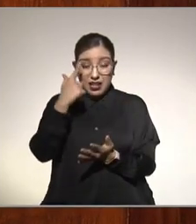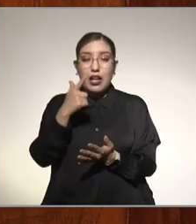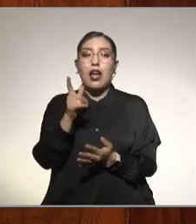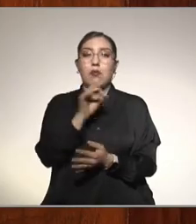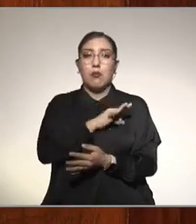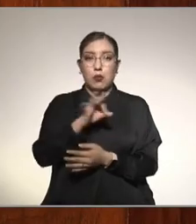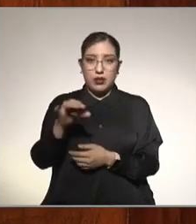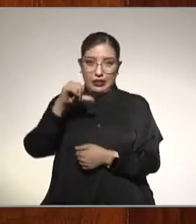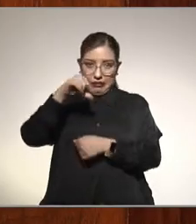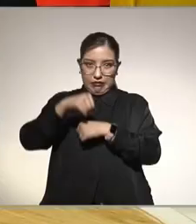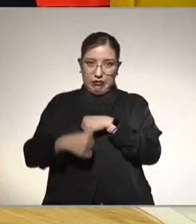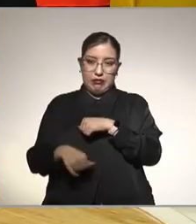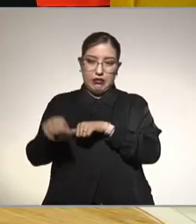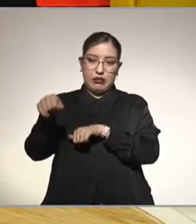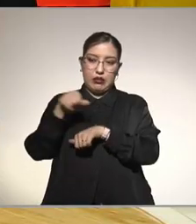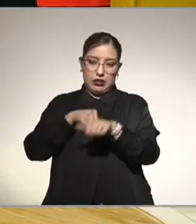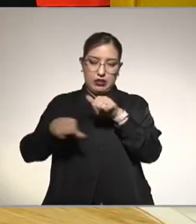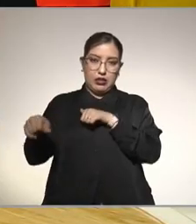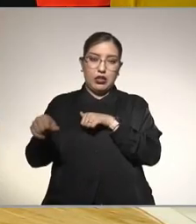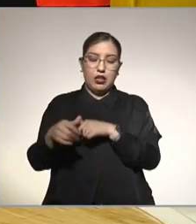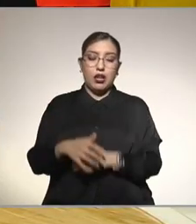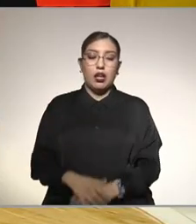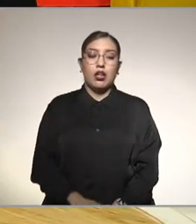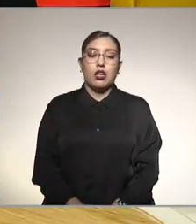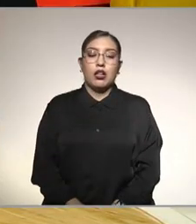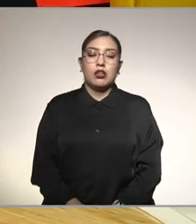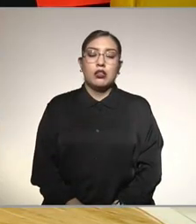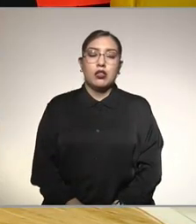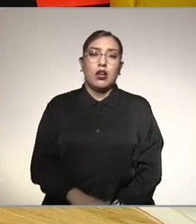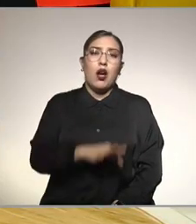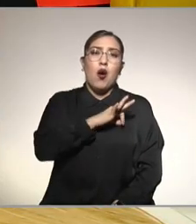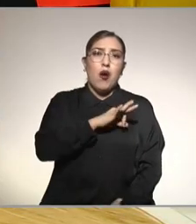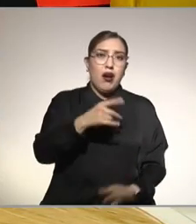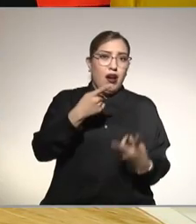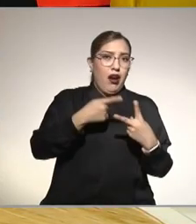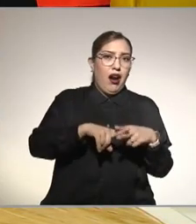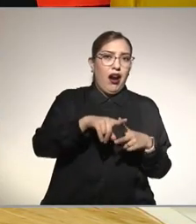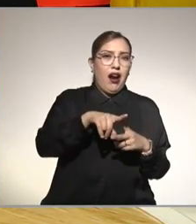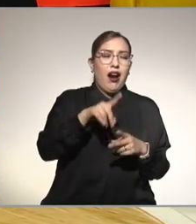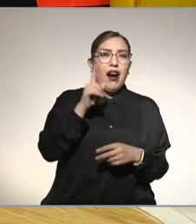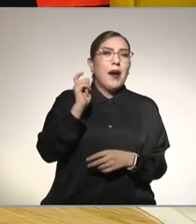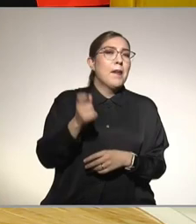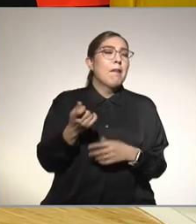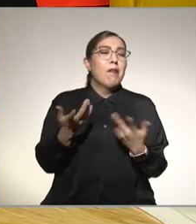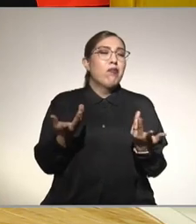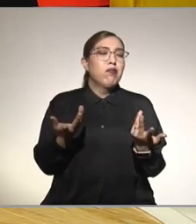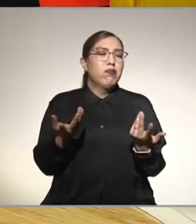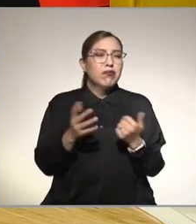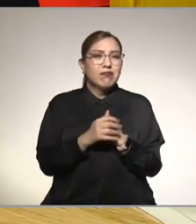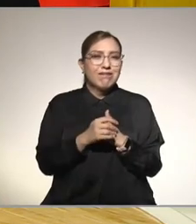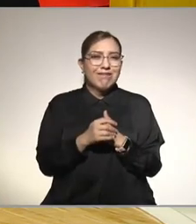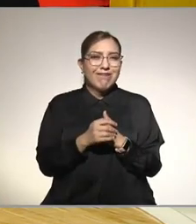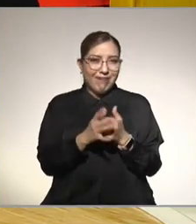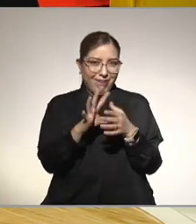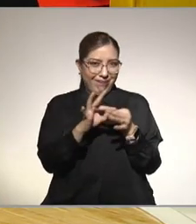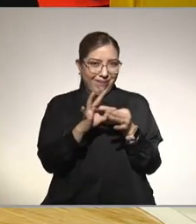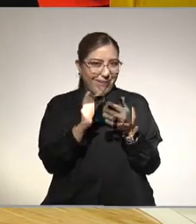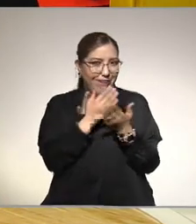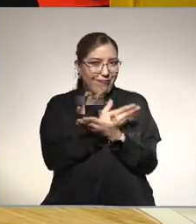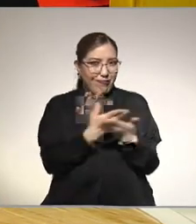trasplante hepático y las complicaciones pueden ir desde encefalopatía ¿qué quiere decir? explícales